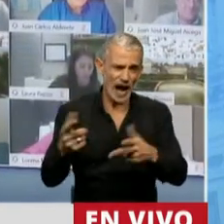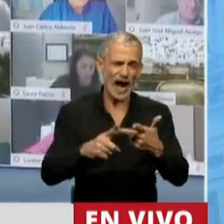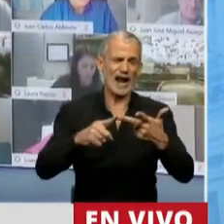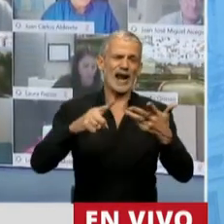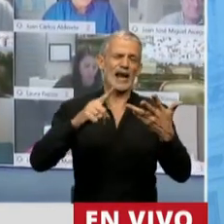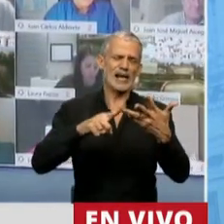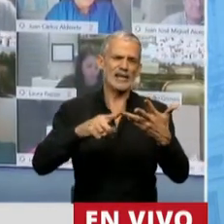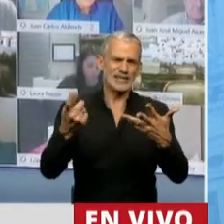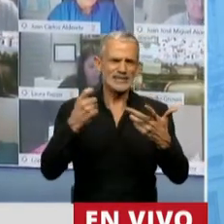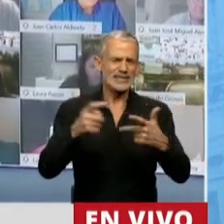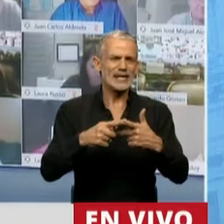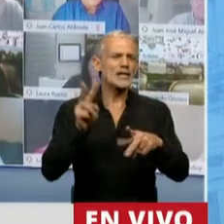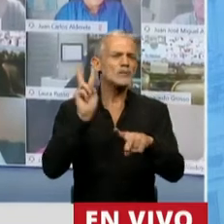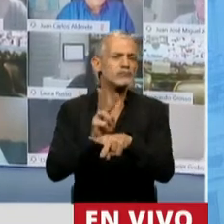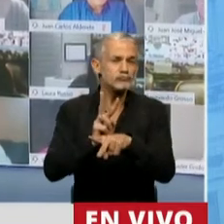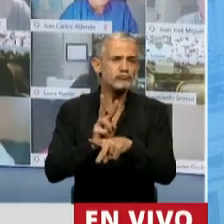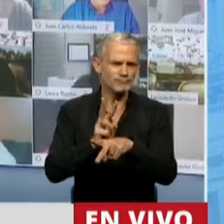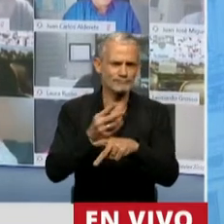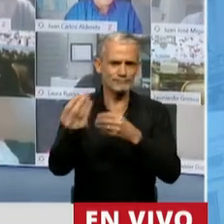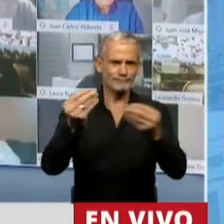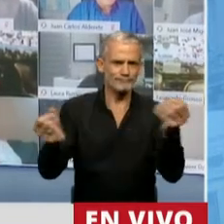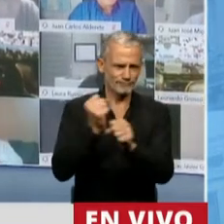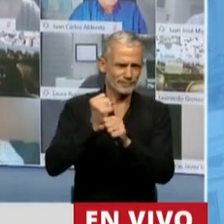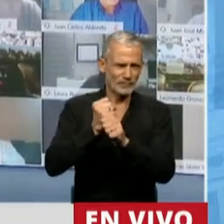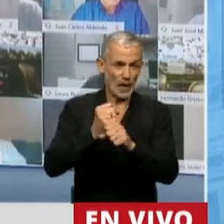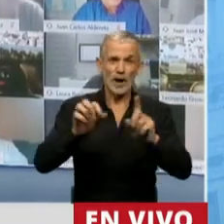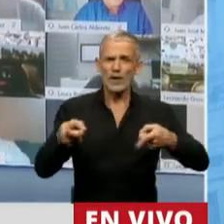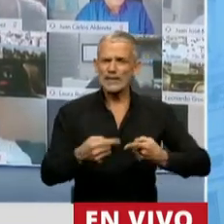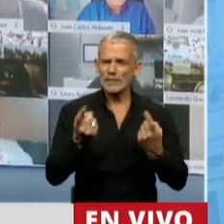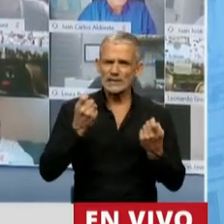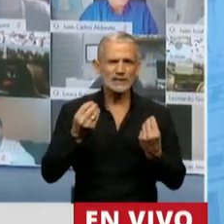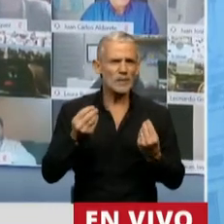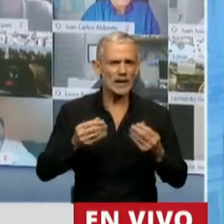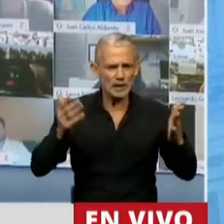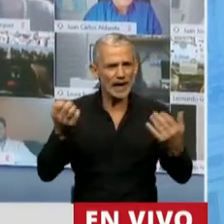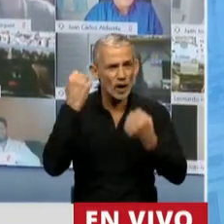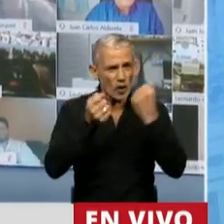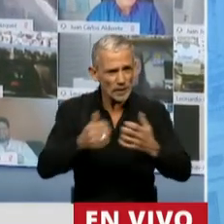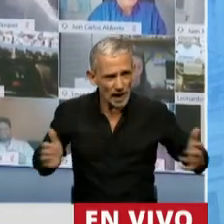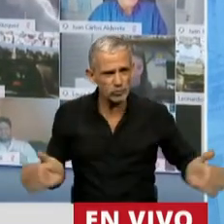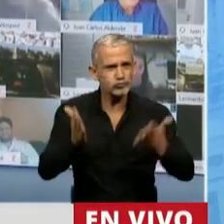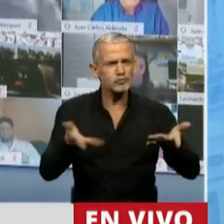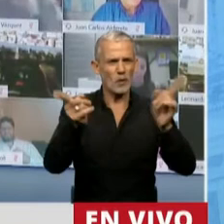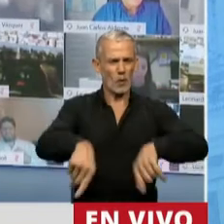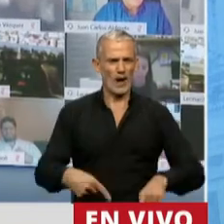se necesita en la protección de los puestos de trabajo y se necesita en la reactivación económica.